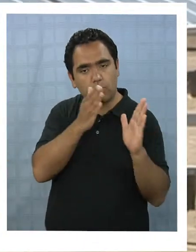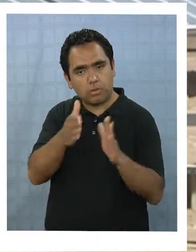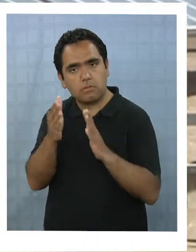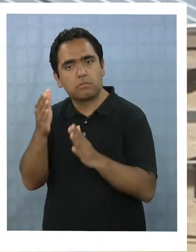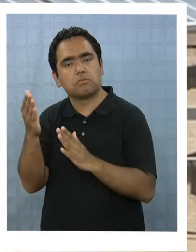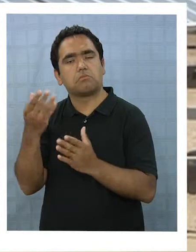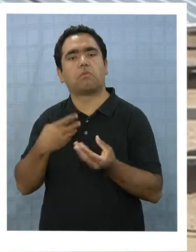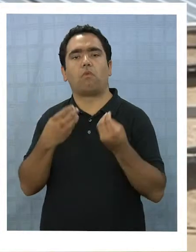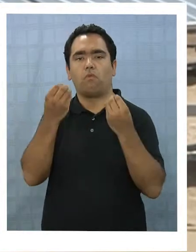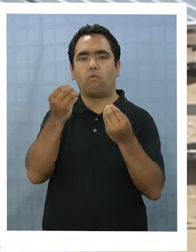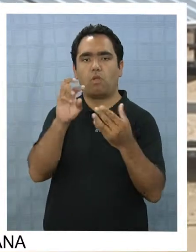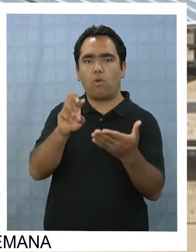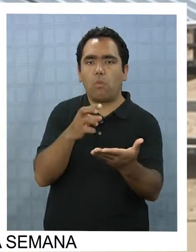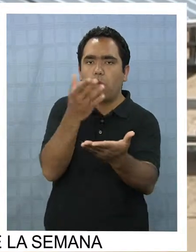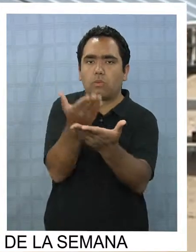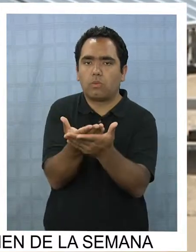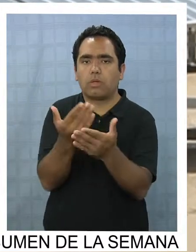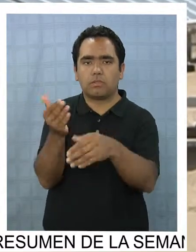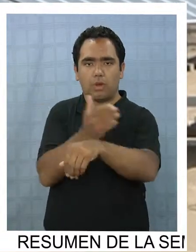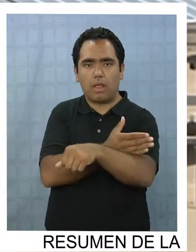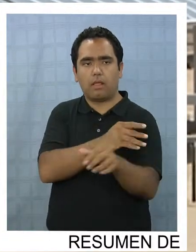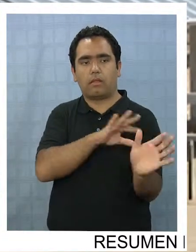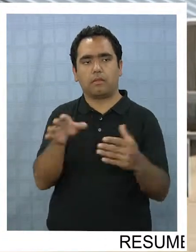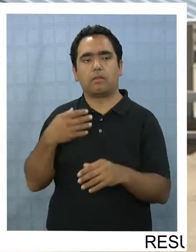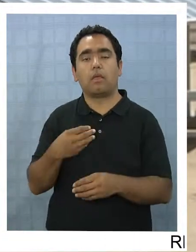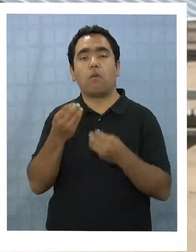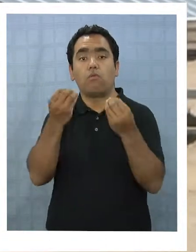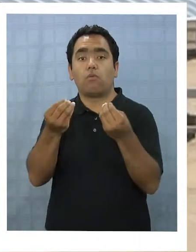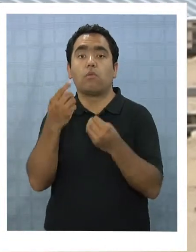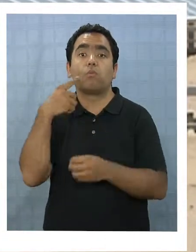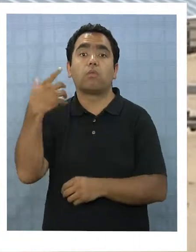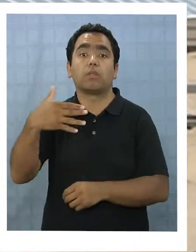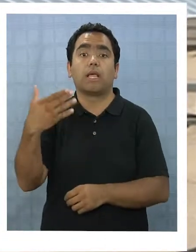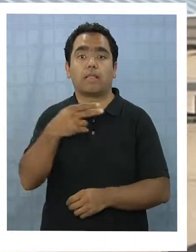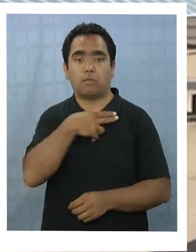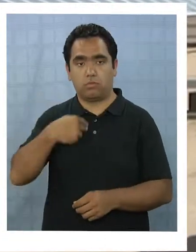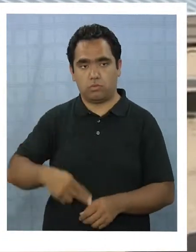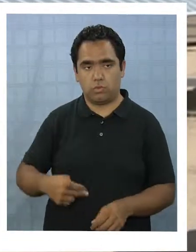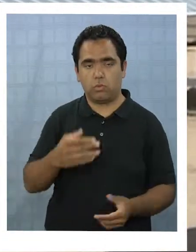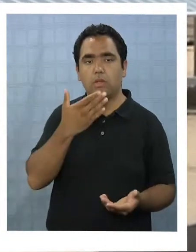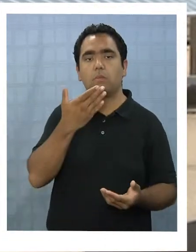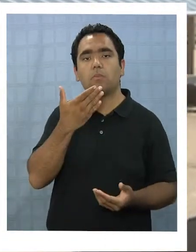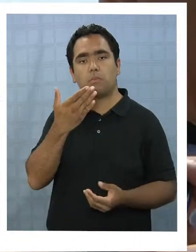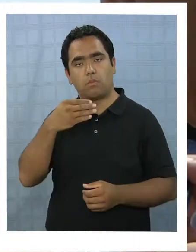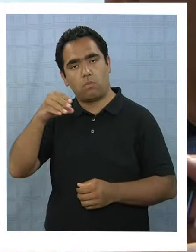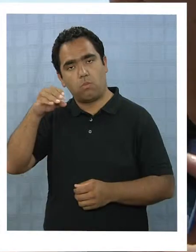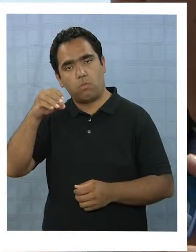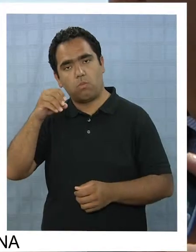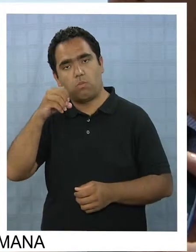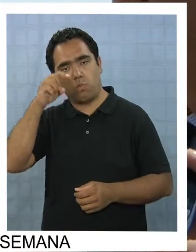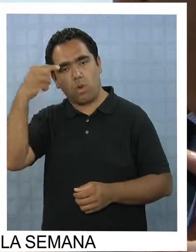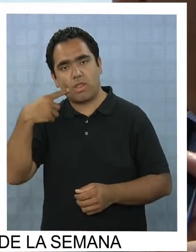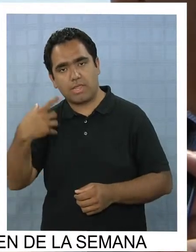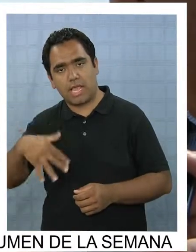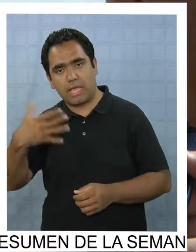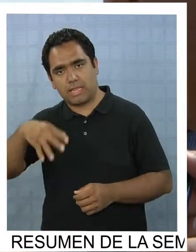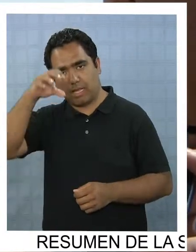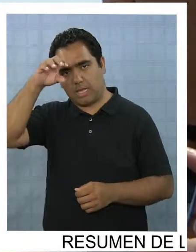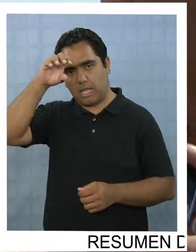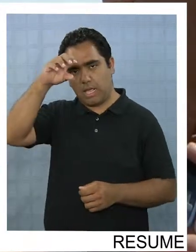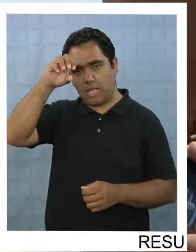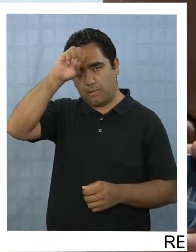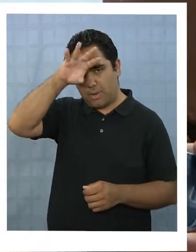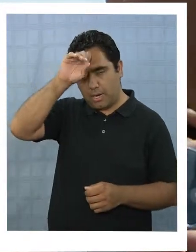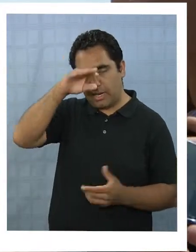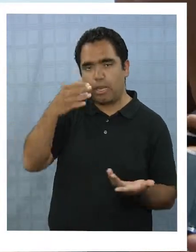de licitación. Es importante para la comuna de Pozo del Monte, es importante para la minería, es importante para la región. Es importante